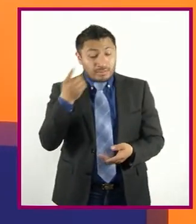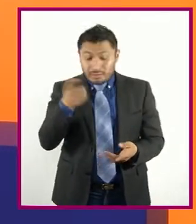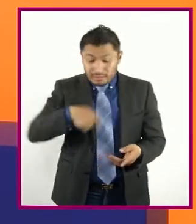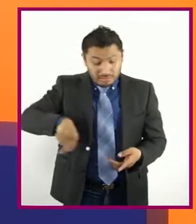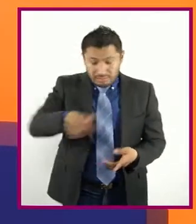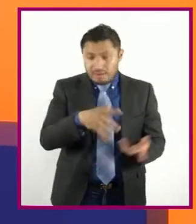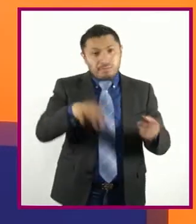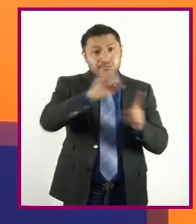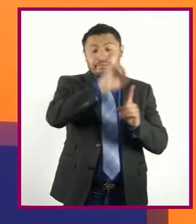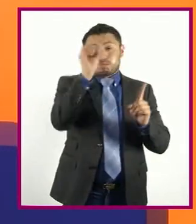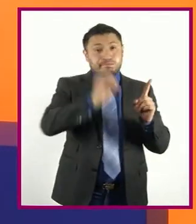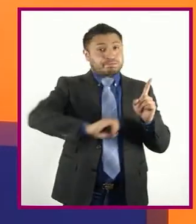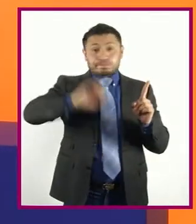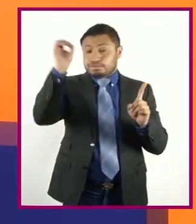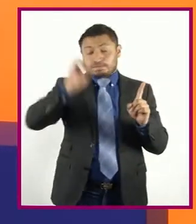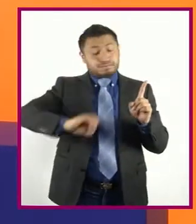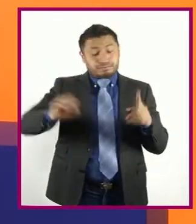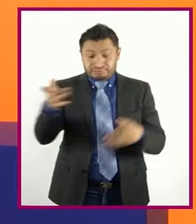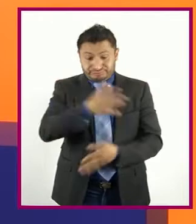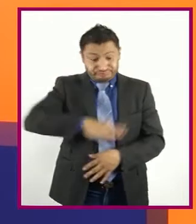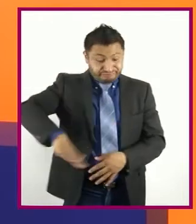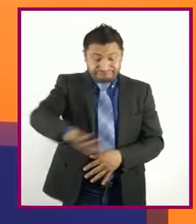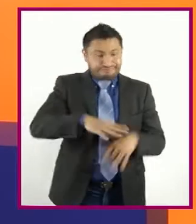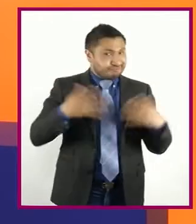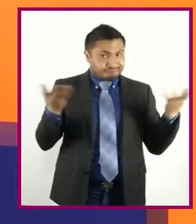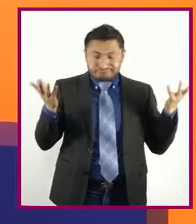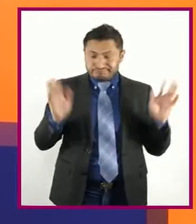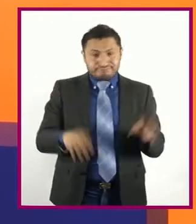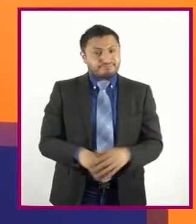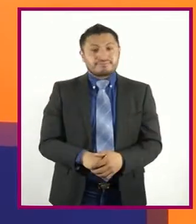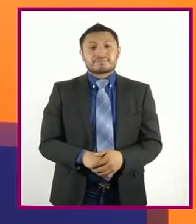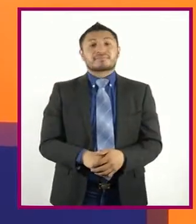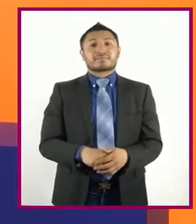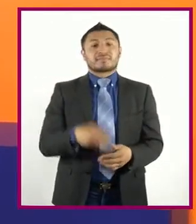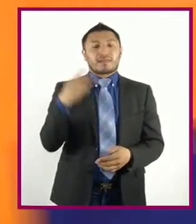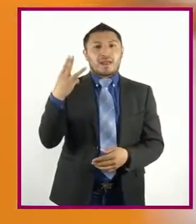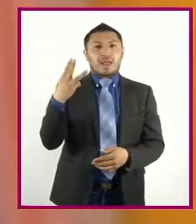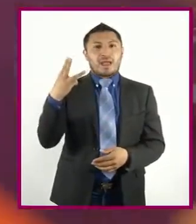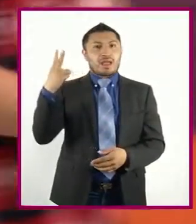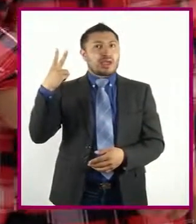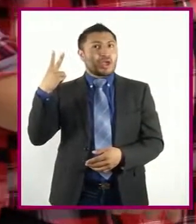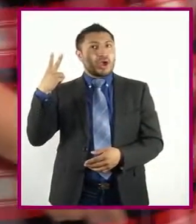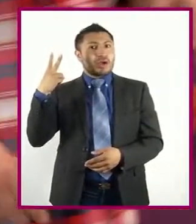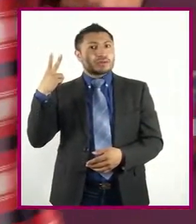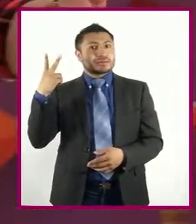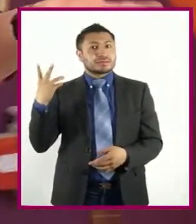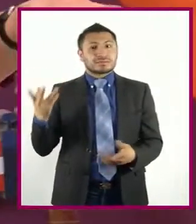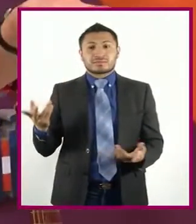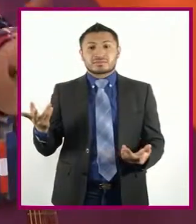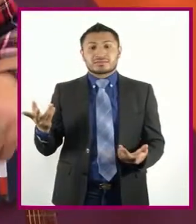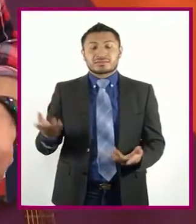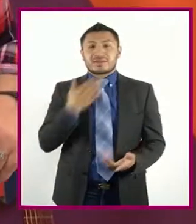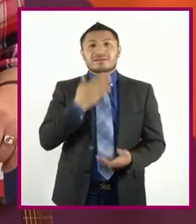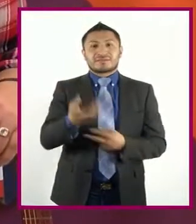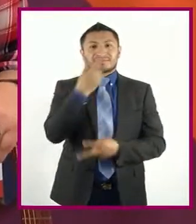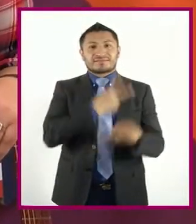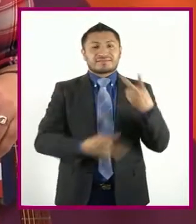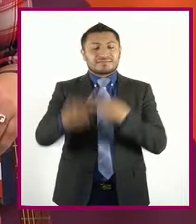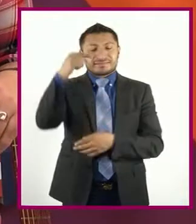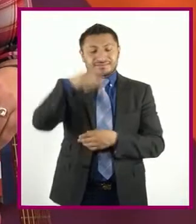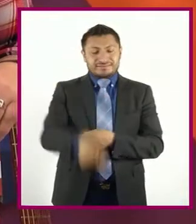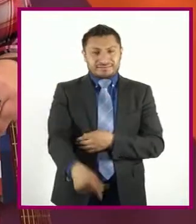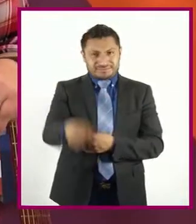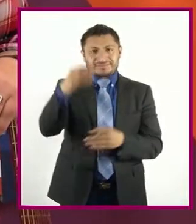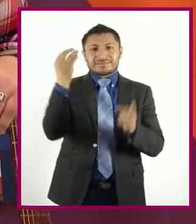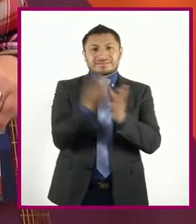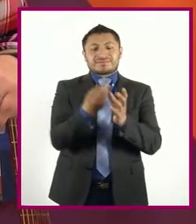¡Qué desorganizado está todo esto! ¡Tres, dos, uno! Bienvenidas y bienvenidos